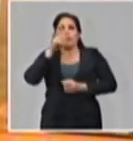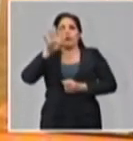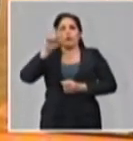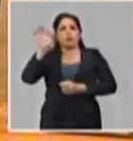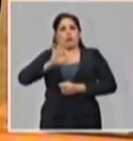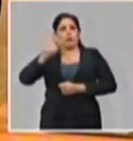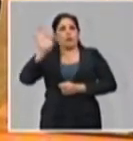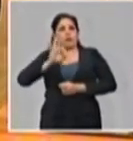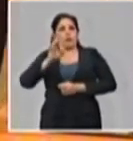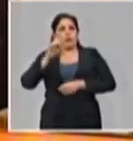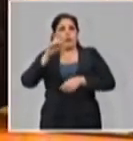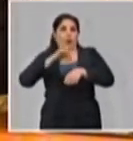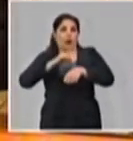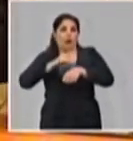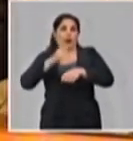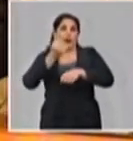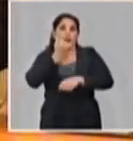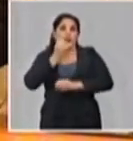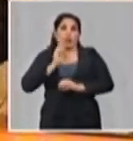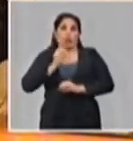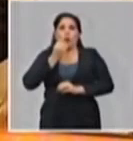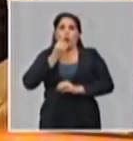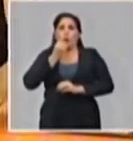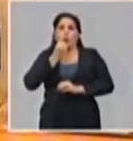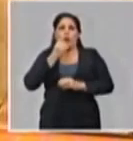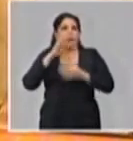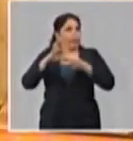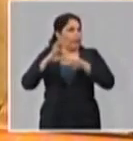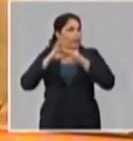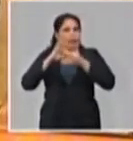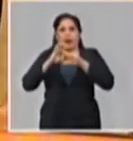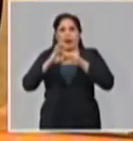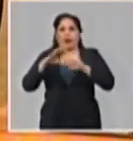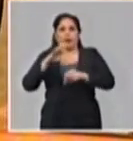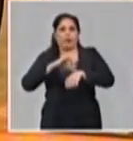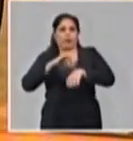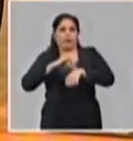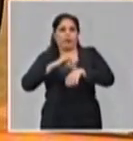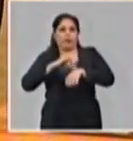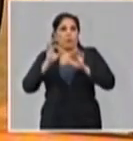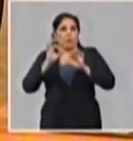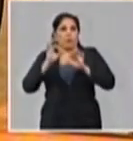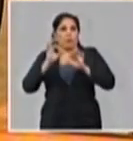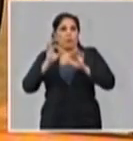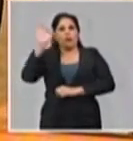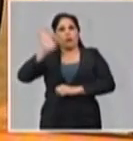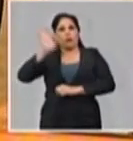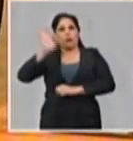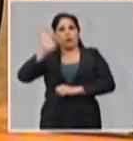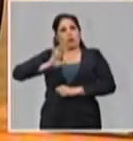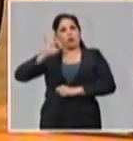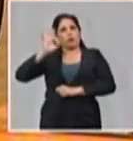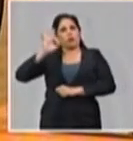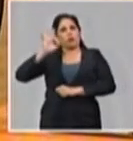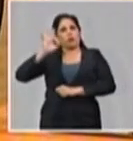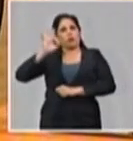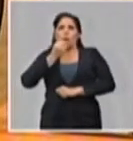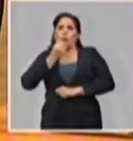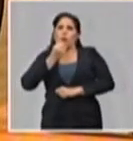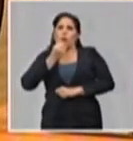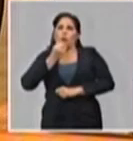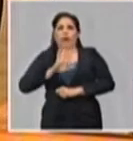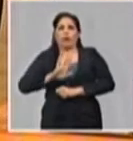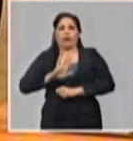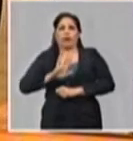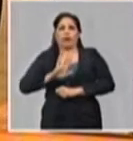% de los afectados puede desarrollar formas graves de la enfermedad y un 5% puede